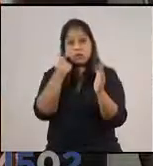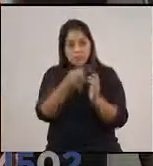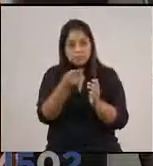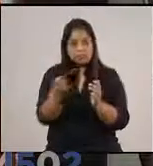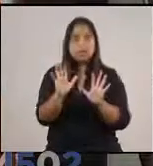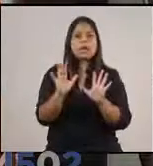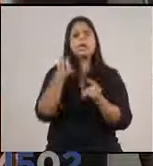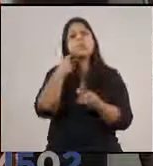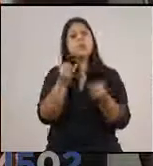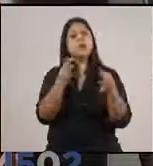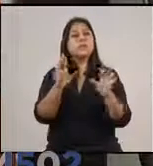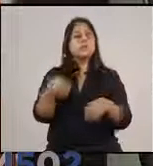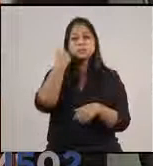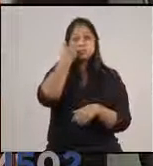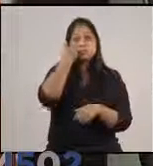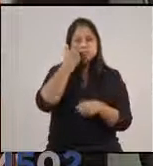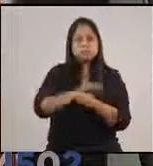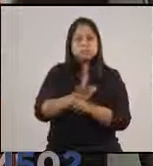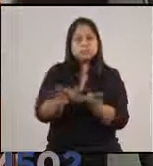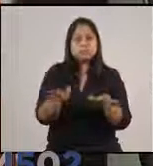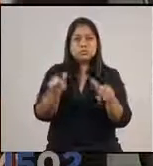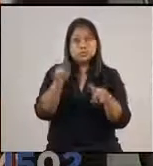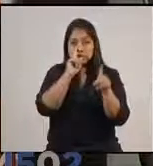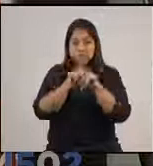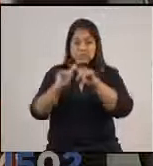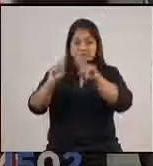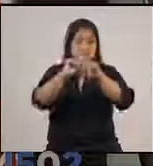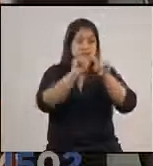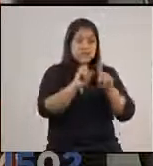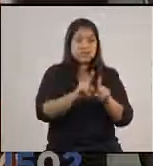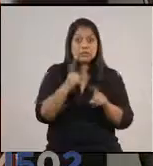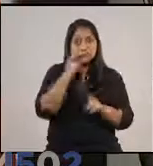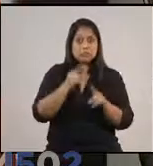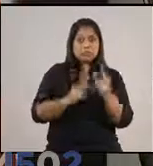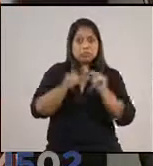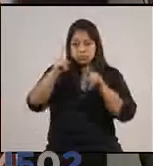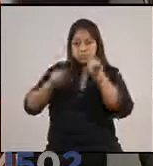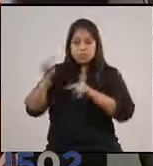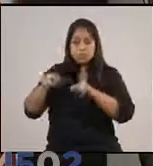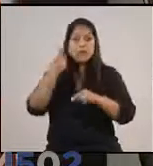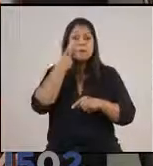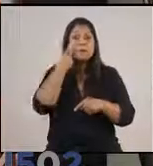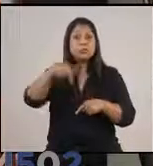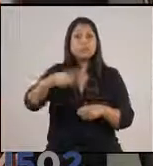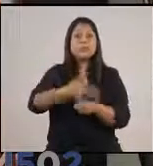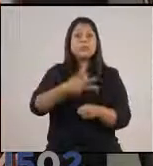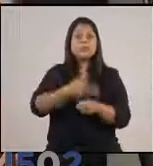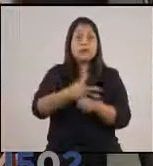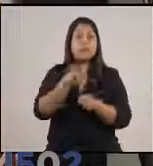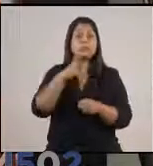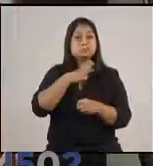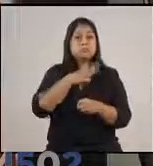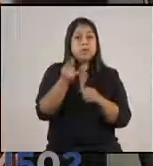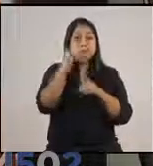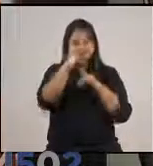cantidad de contagiados en Guatemala y los distintos índices, vamos a ver que nosotros como país hemos logrado mantenerlos